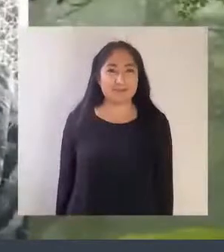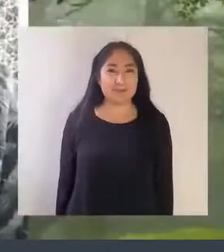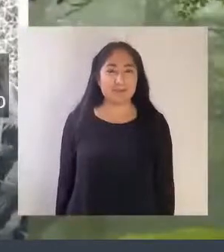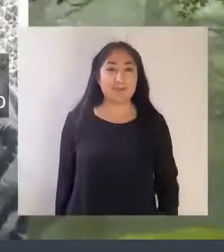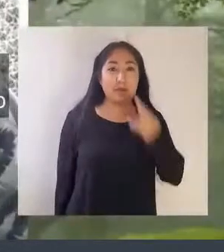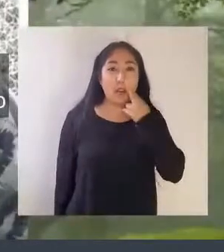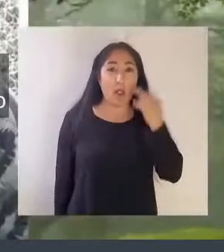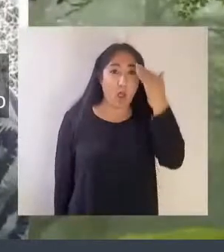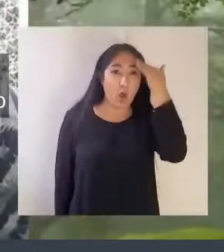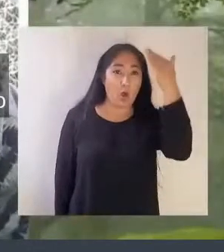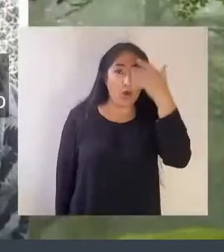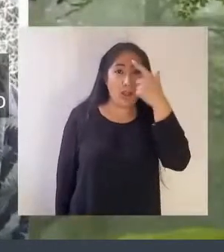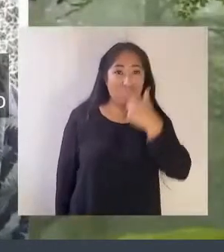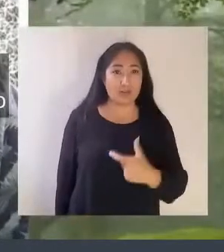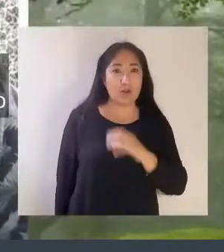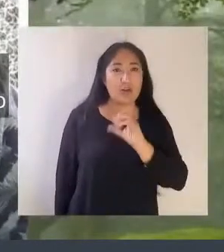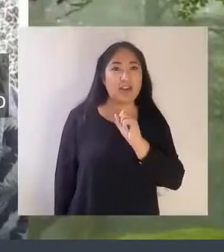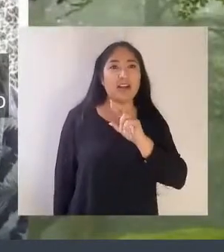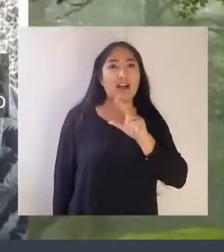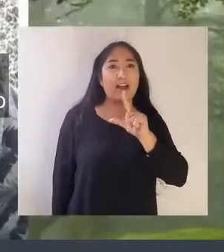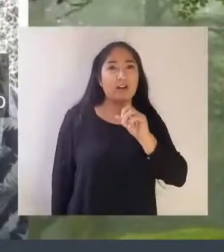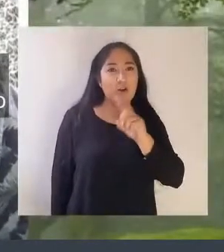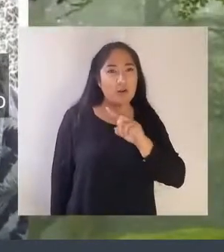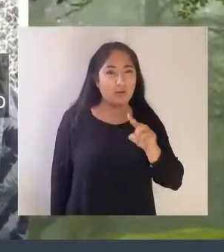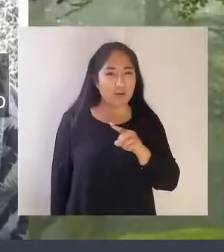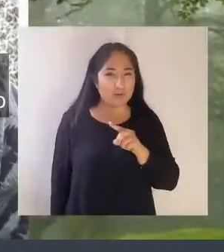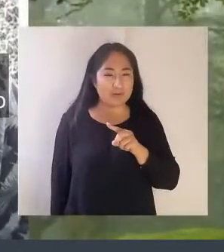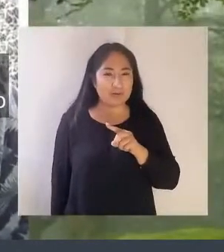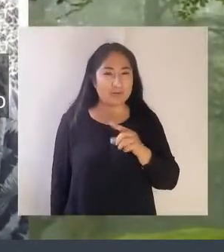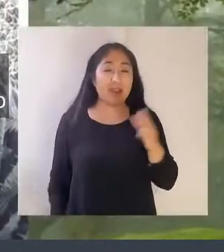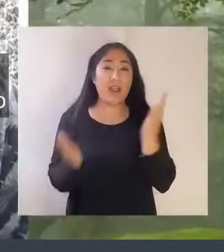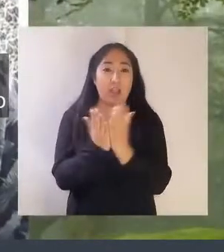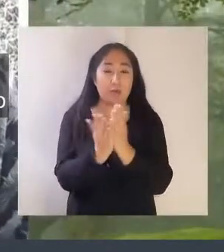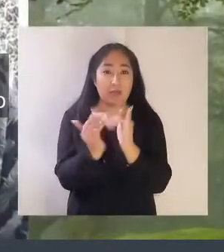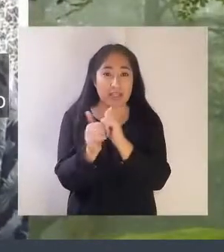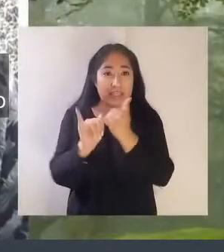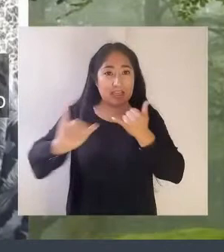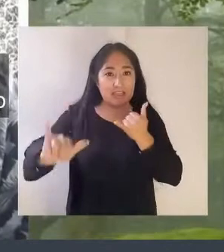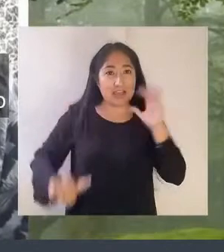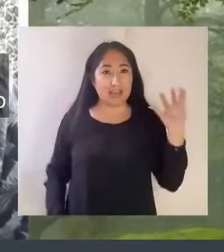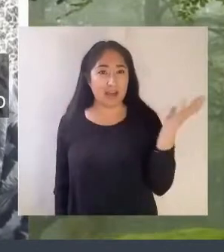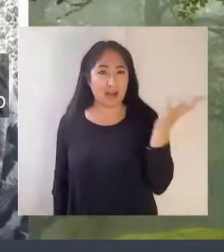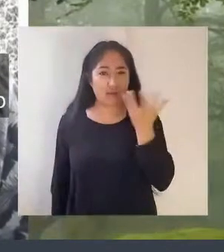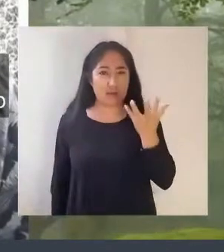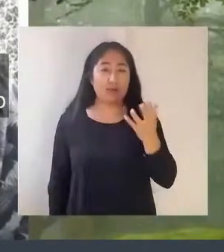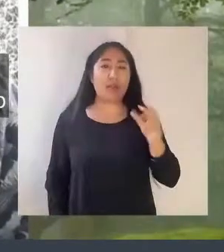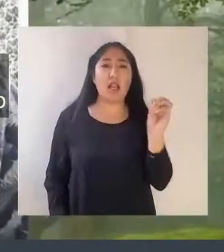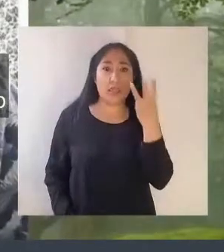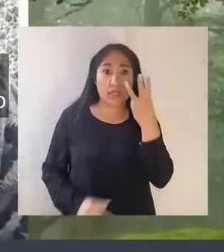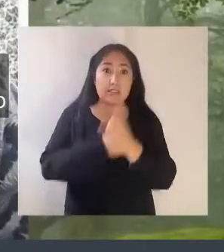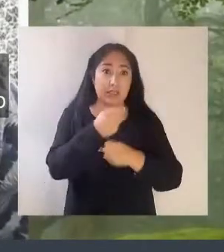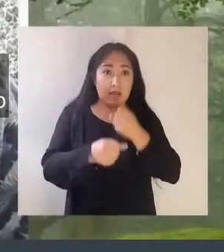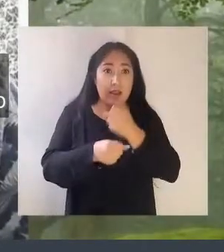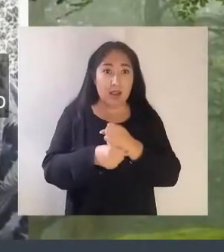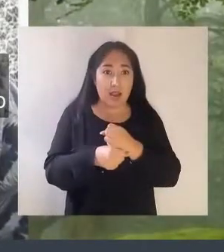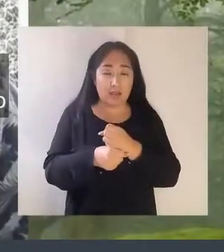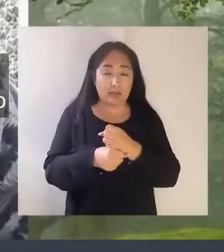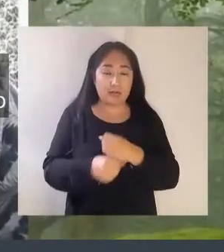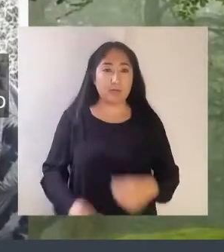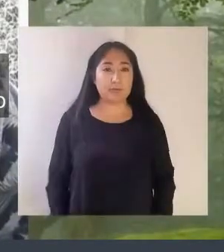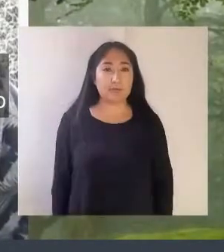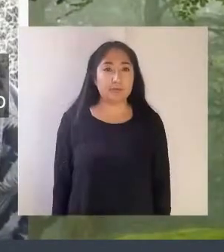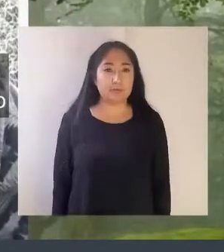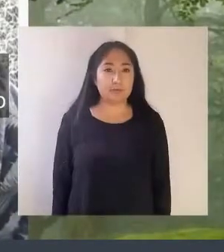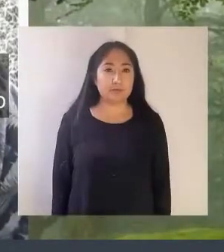hola yo soy Carlos Carreño estudiante de ingeniería ambiental voy en tercer año y